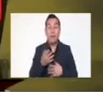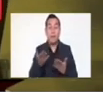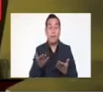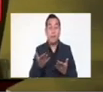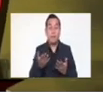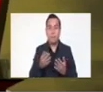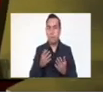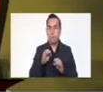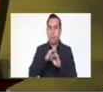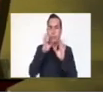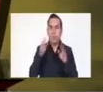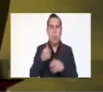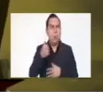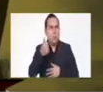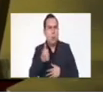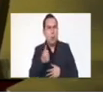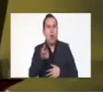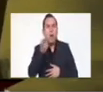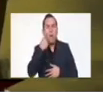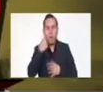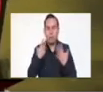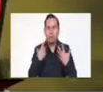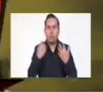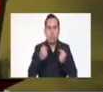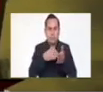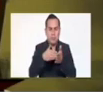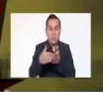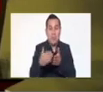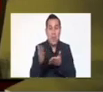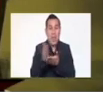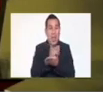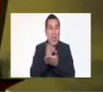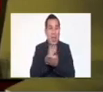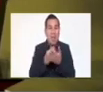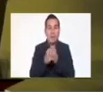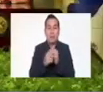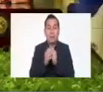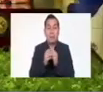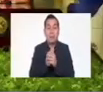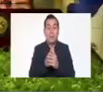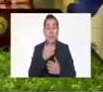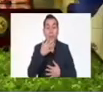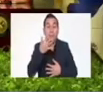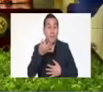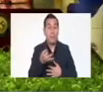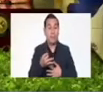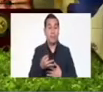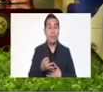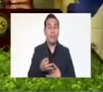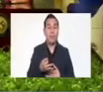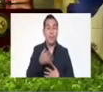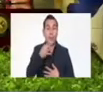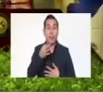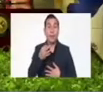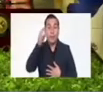ha sido... Está... Ella está bien. Está haciendo cuidado en su salud desde el inicio. No hay nada que sea imputable a nosotros. Ahora, se